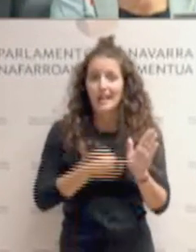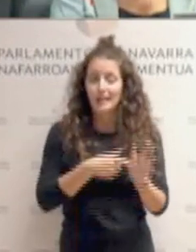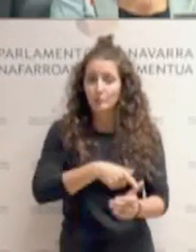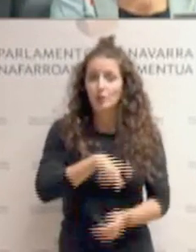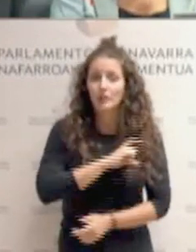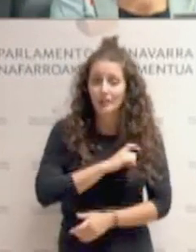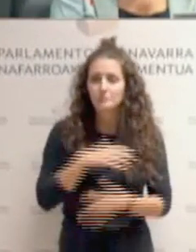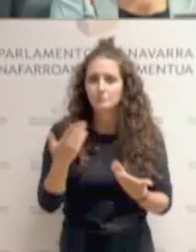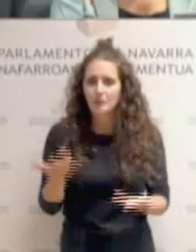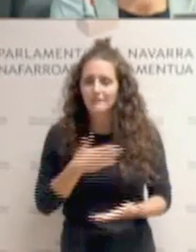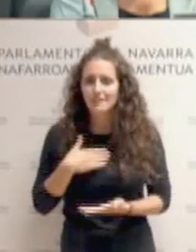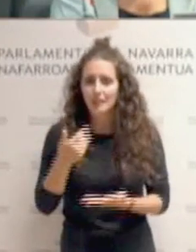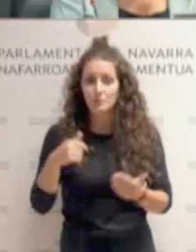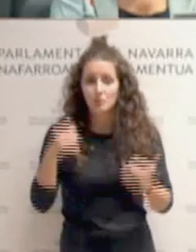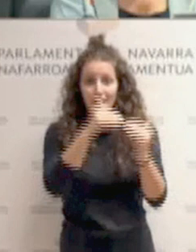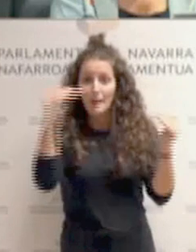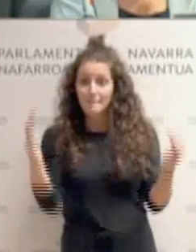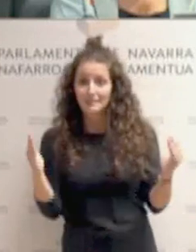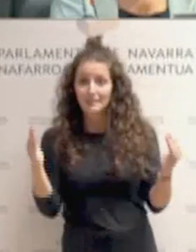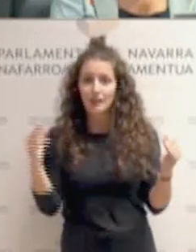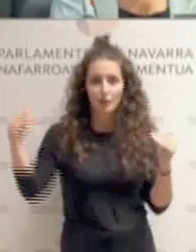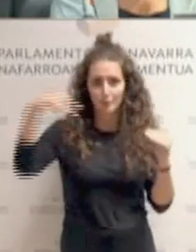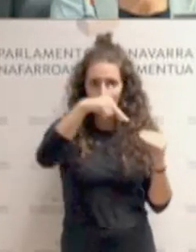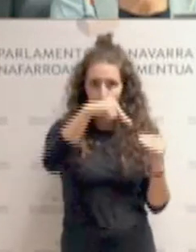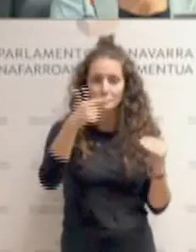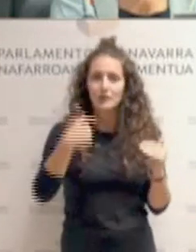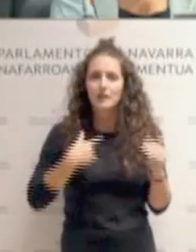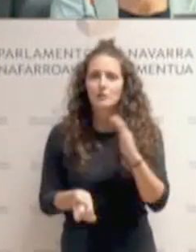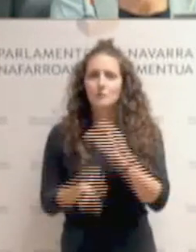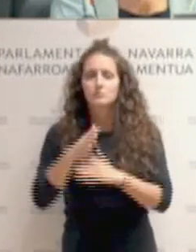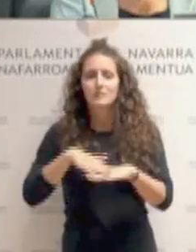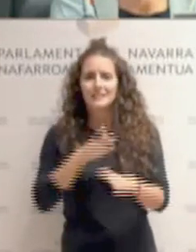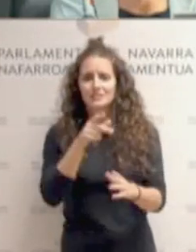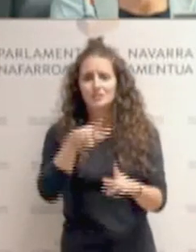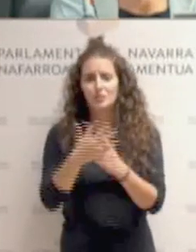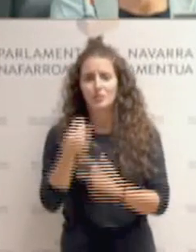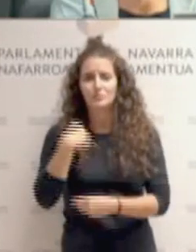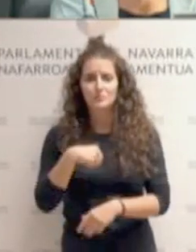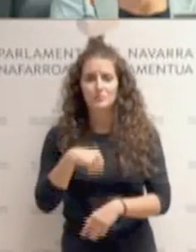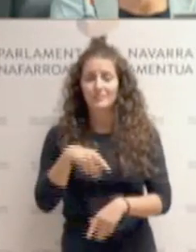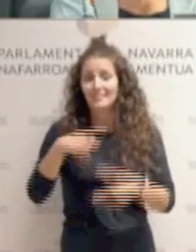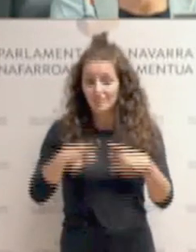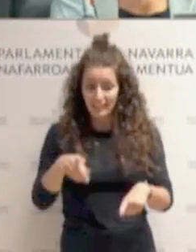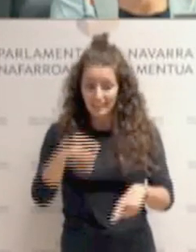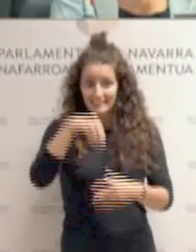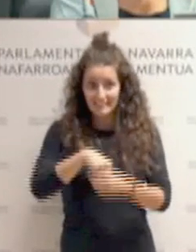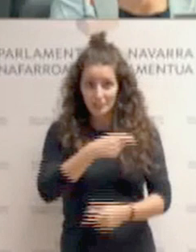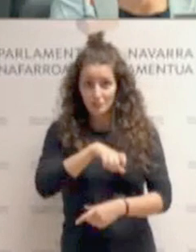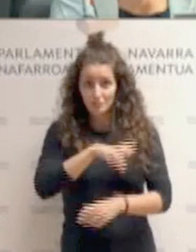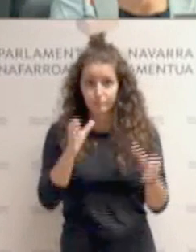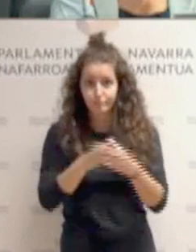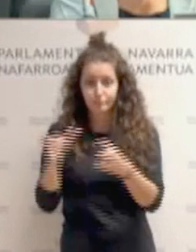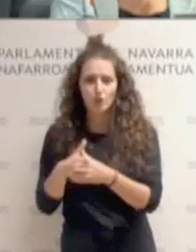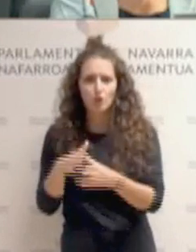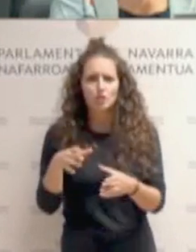pero desde luego queremos saber si la pasarela va a servir para crear dos situaciones distintas dentro del mismo cuerpo policial, si va a haber dos tipos y dos clases